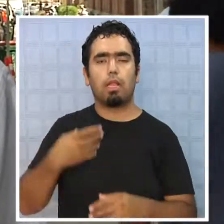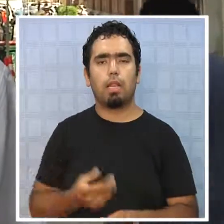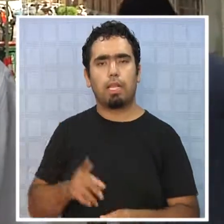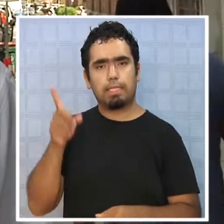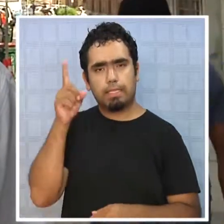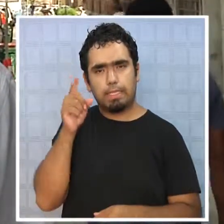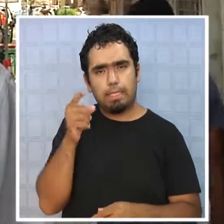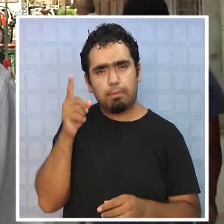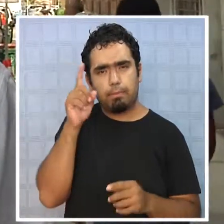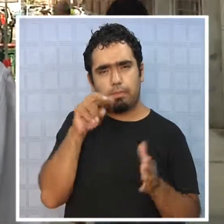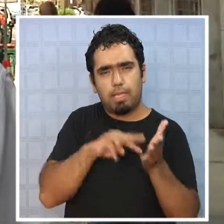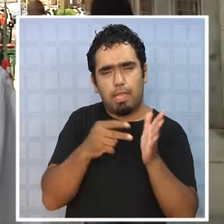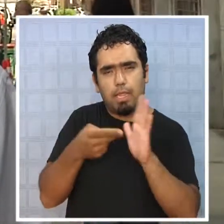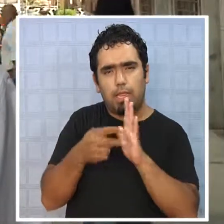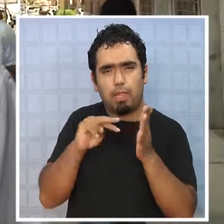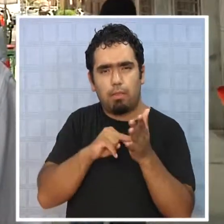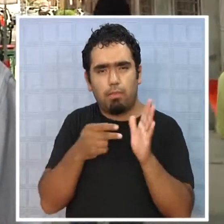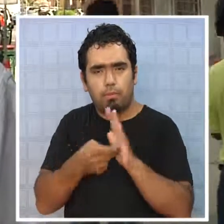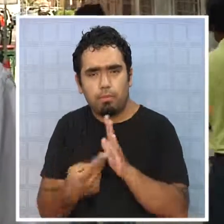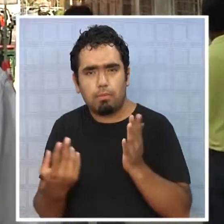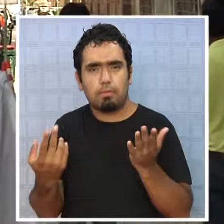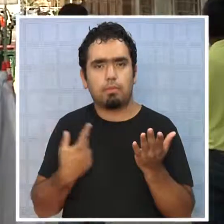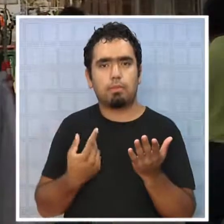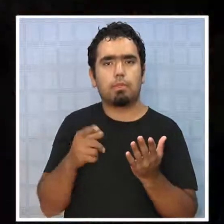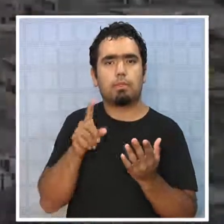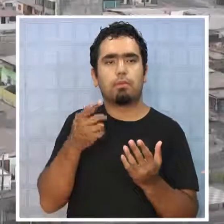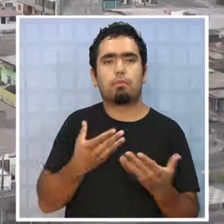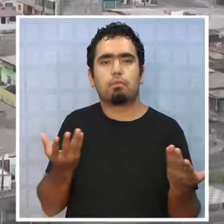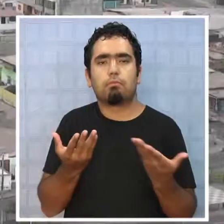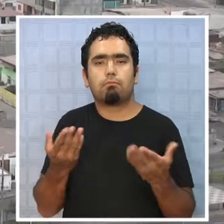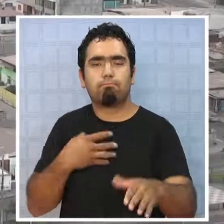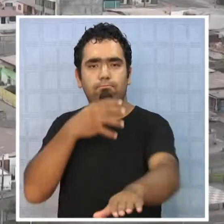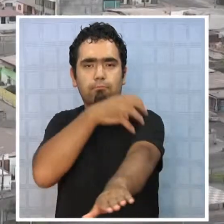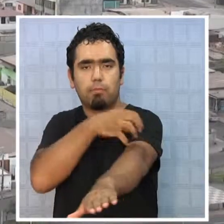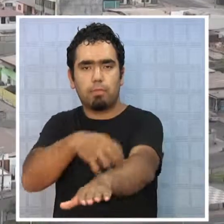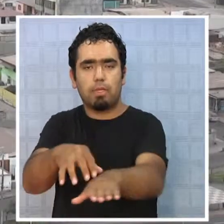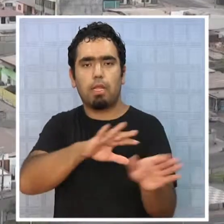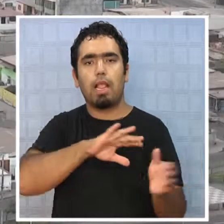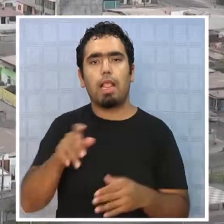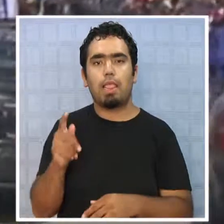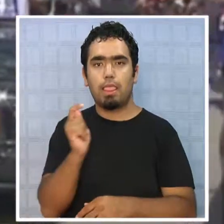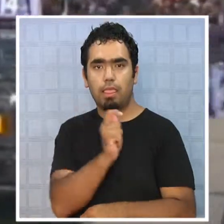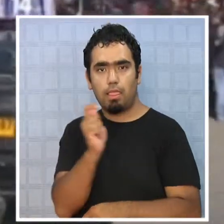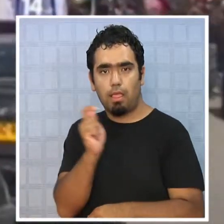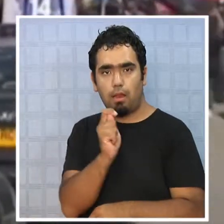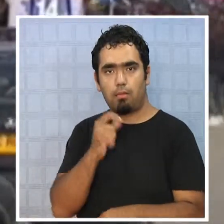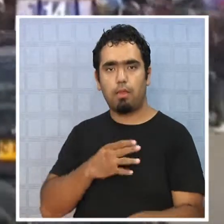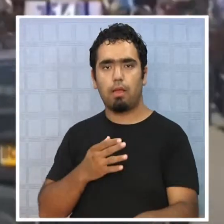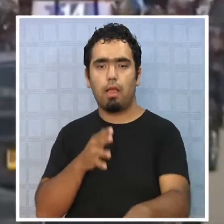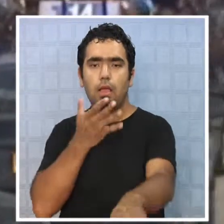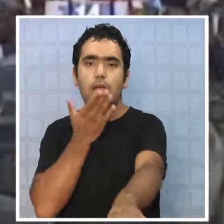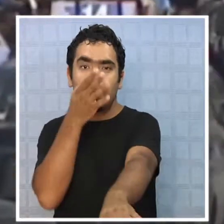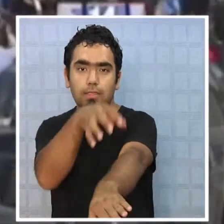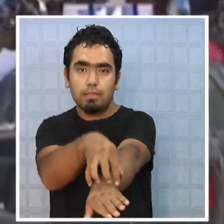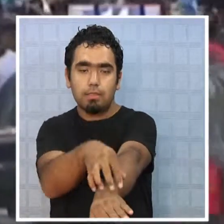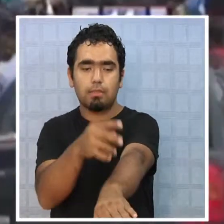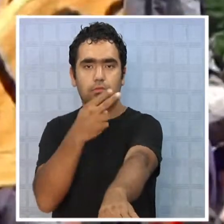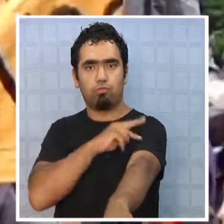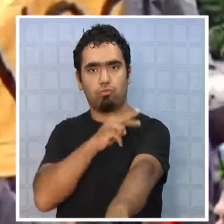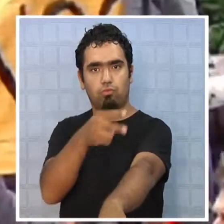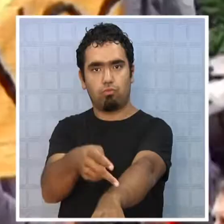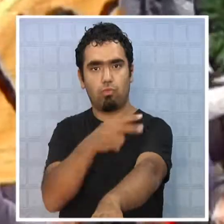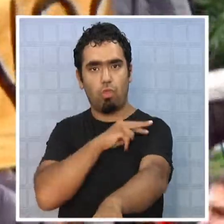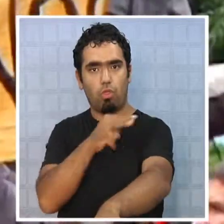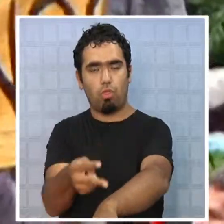digamos, de relacionarse del Estado con el conjunto de las regiones. Tarapacá y Aysén, ambas regiones extremas, presentan